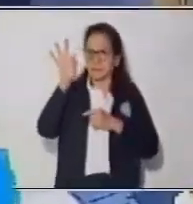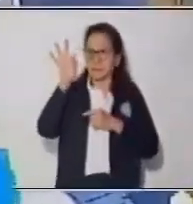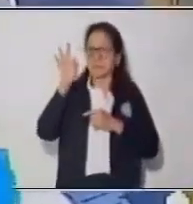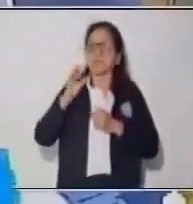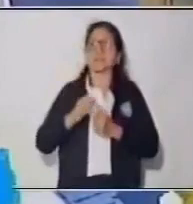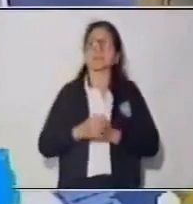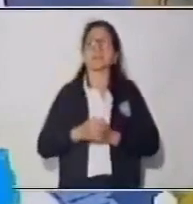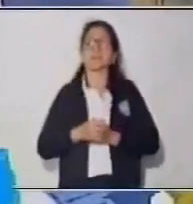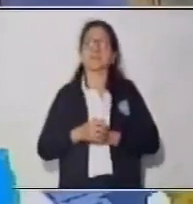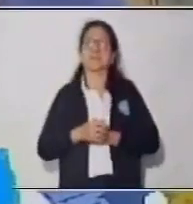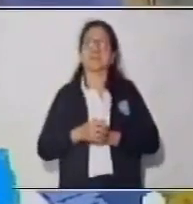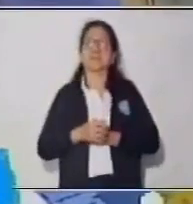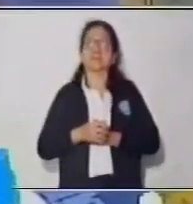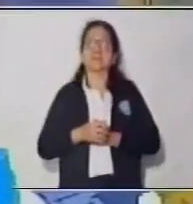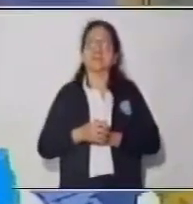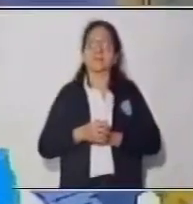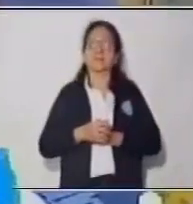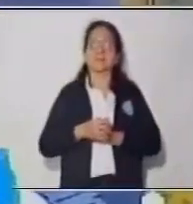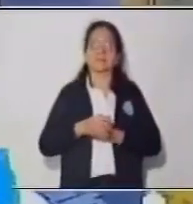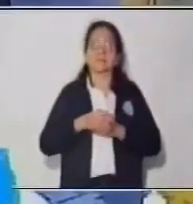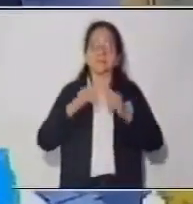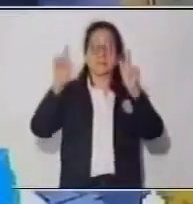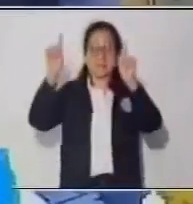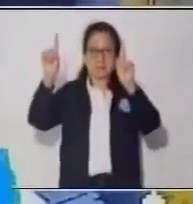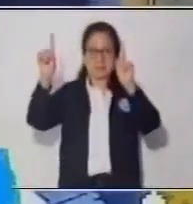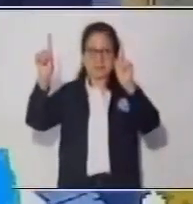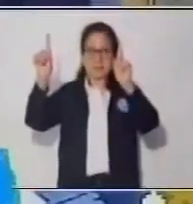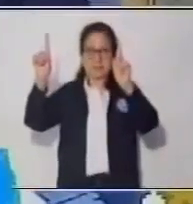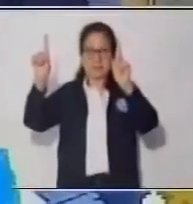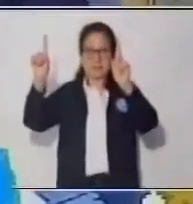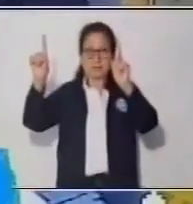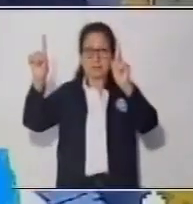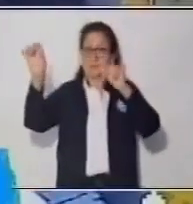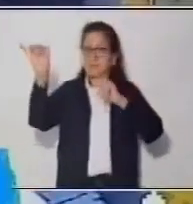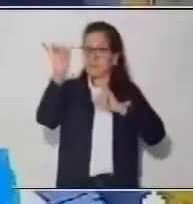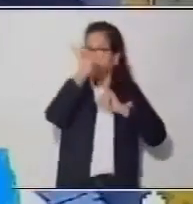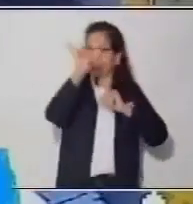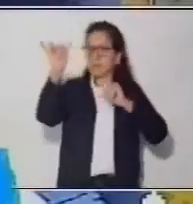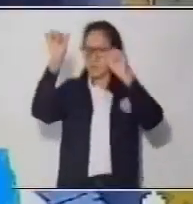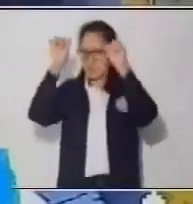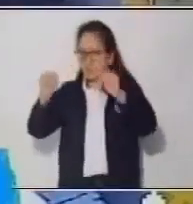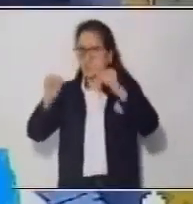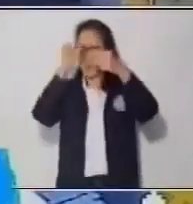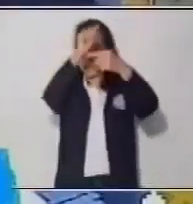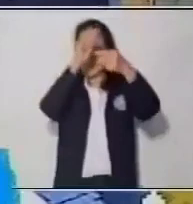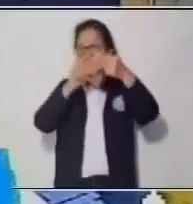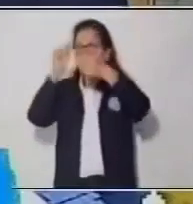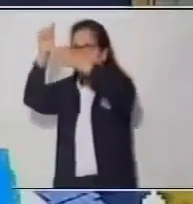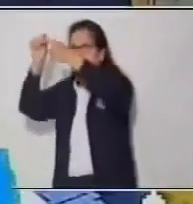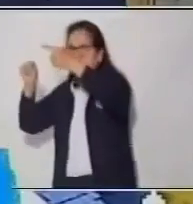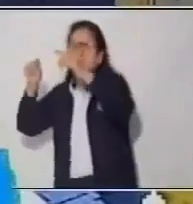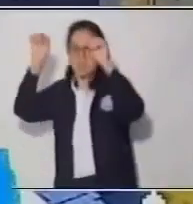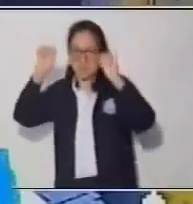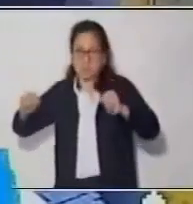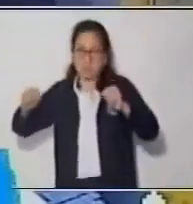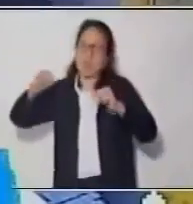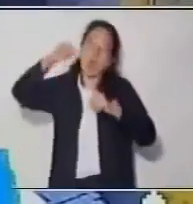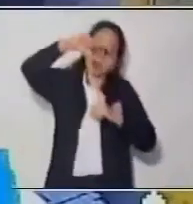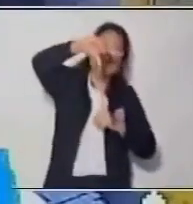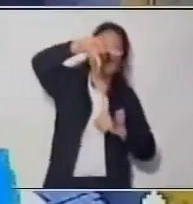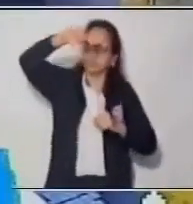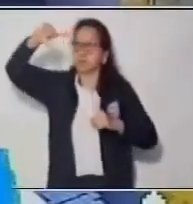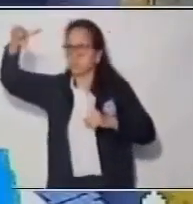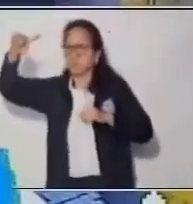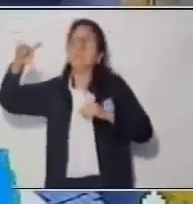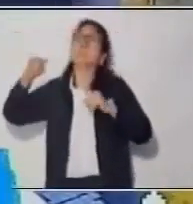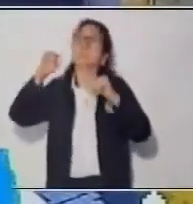estos dos, efectivamente, son divisibles, son divisibles,